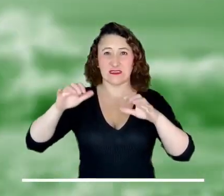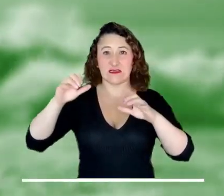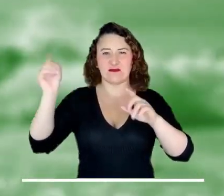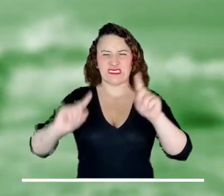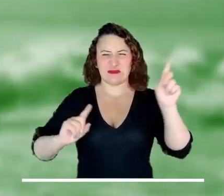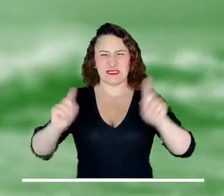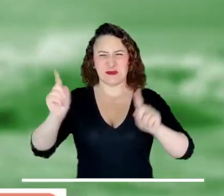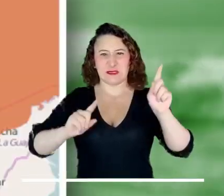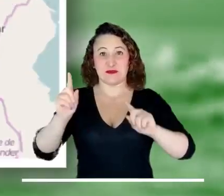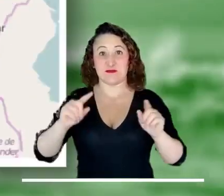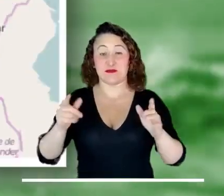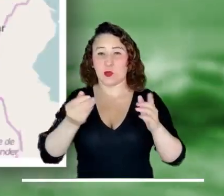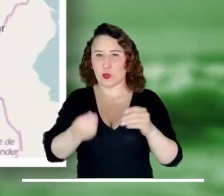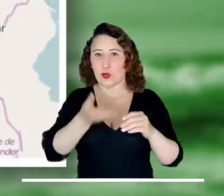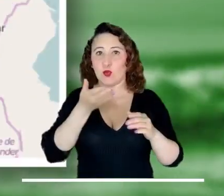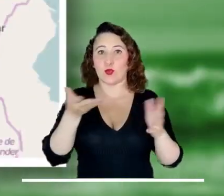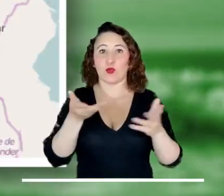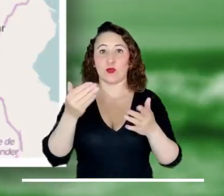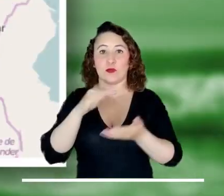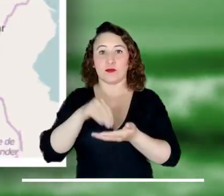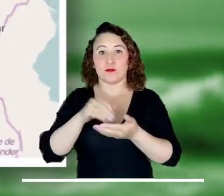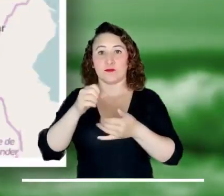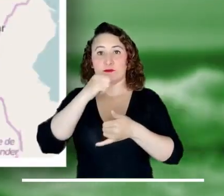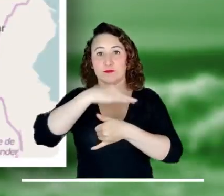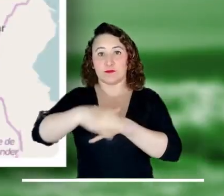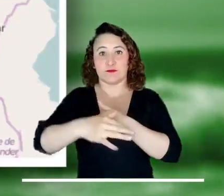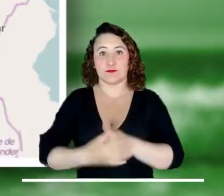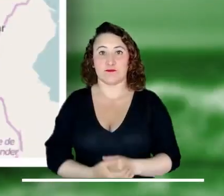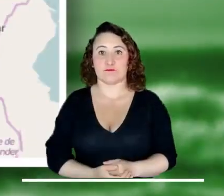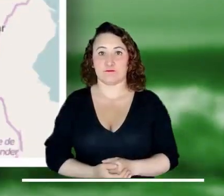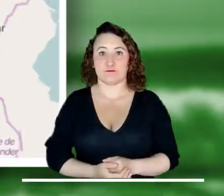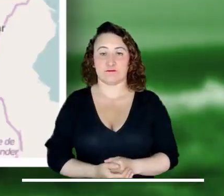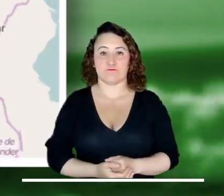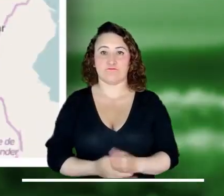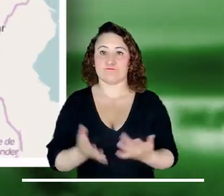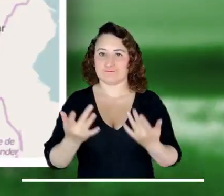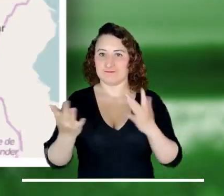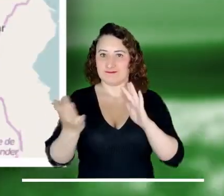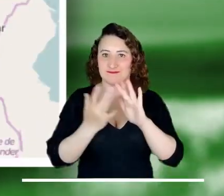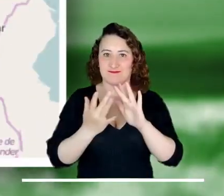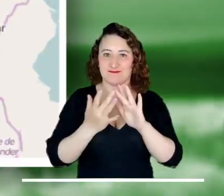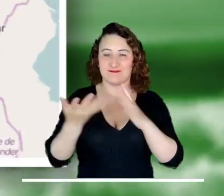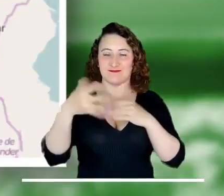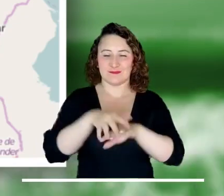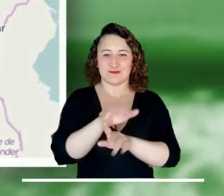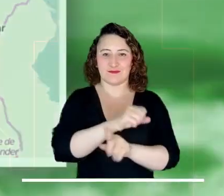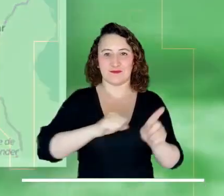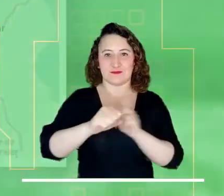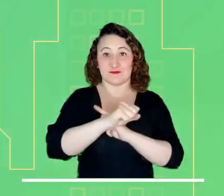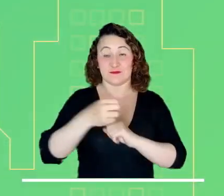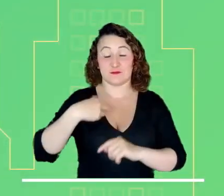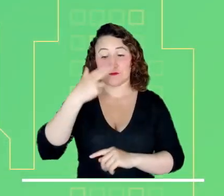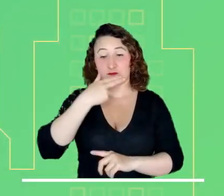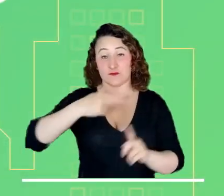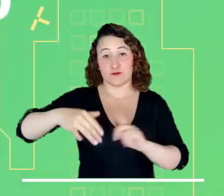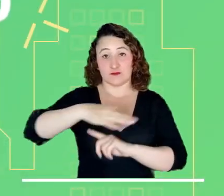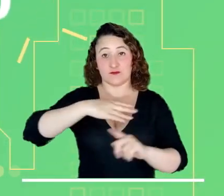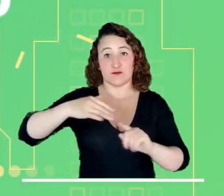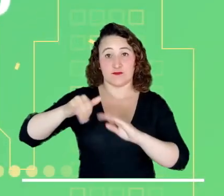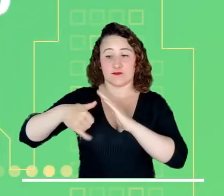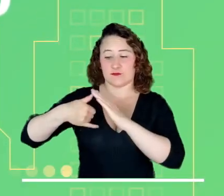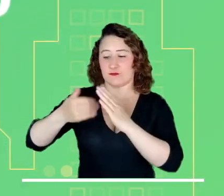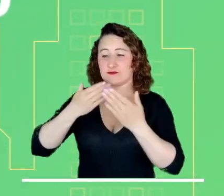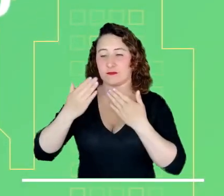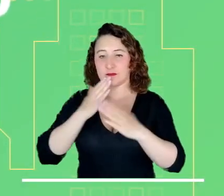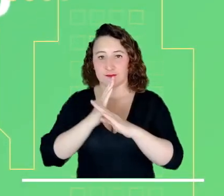Alerta naranja por posibles precipitaciones, tormentas eléctricas y rachas de viento en el centro del Mar Caribe. Los esperamos en